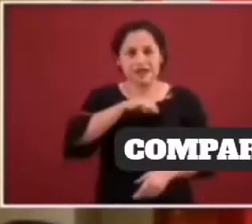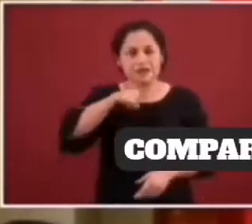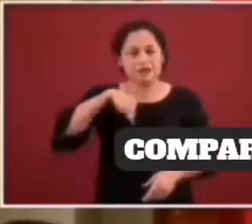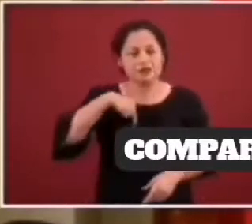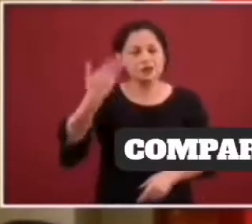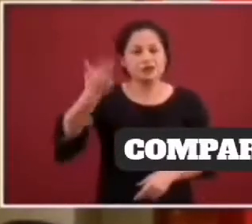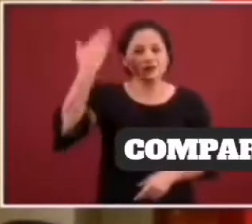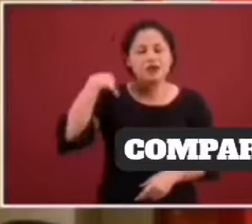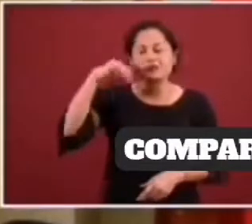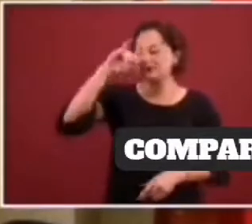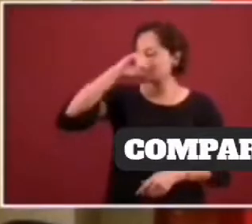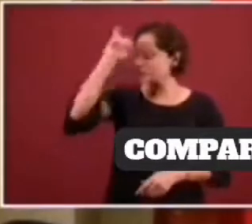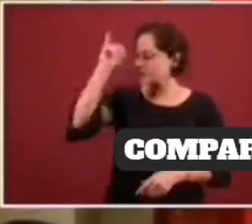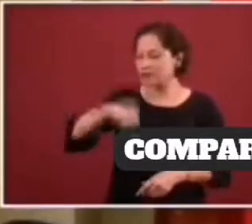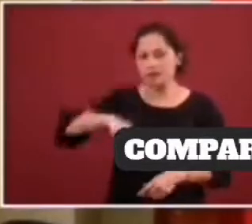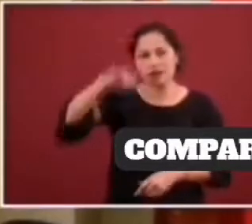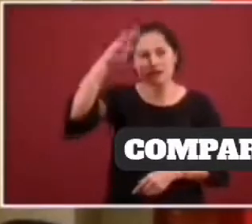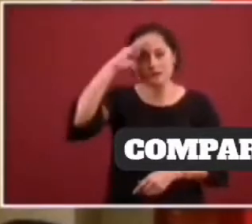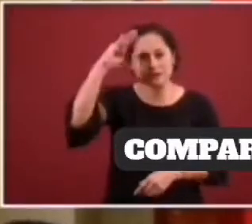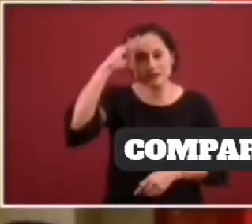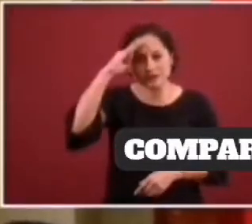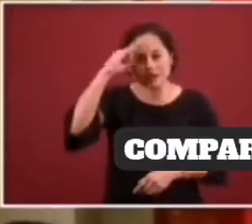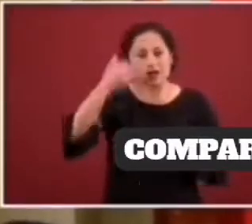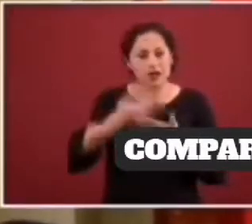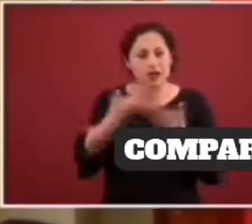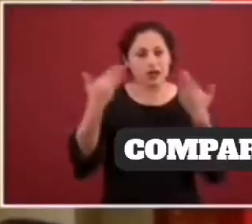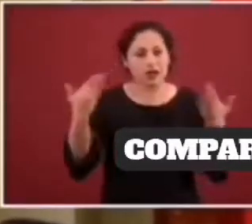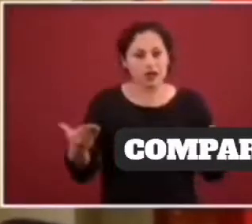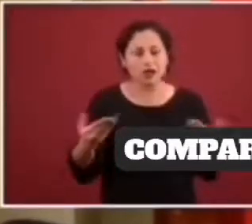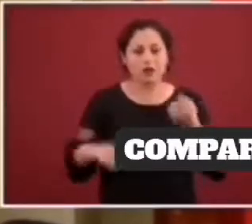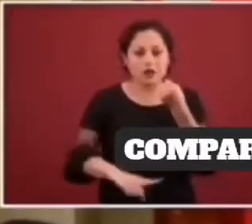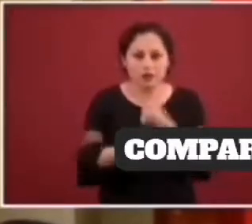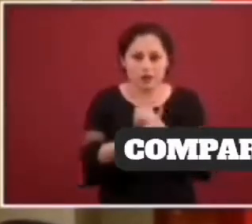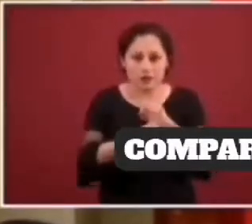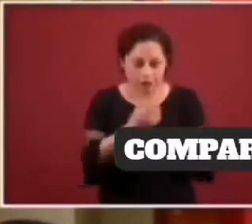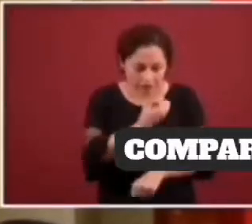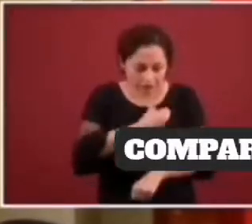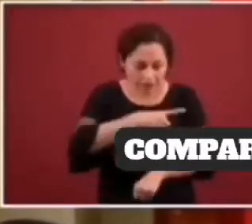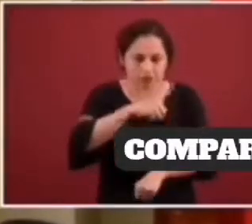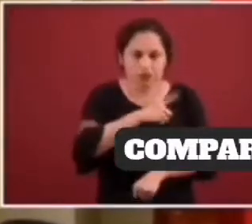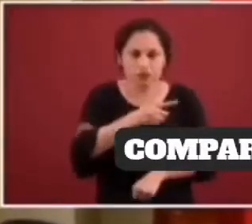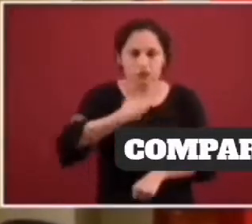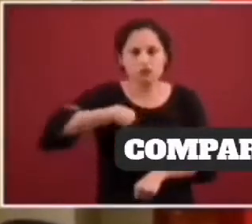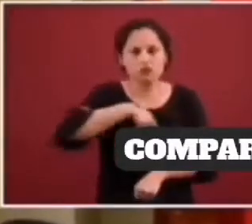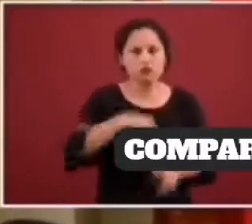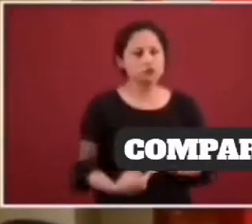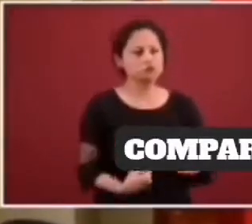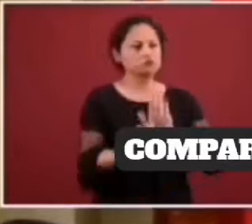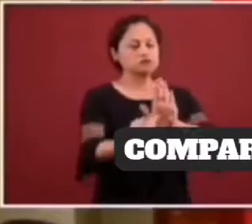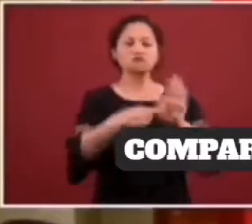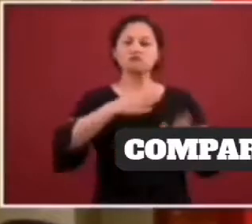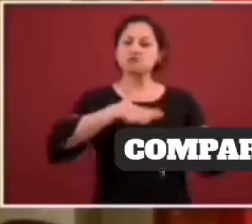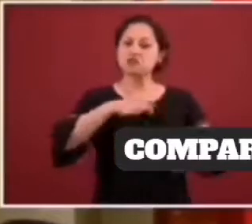demostrando todas nuestras capacidades y qué mejor oportunidad,